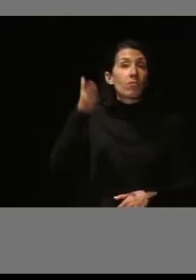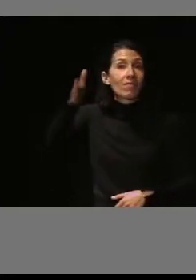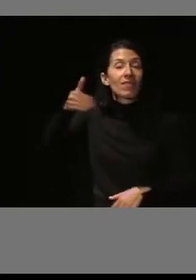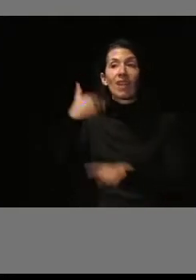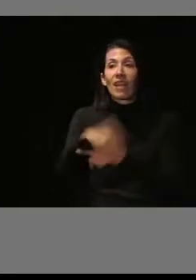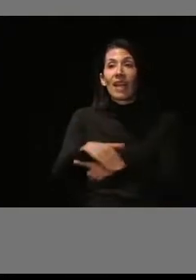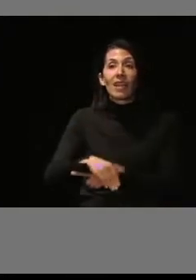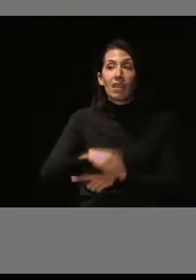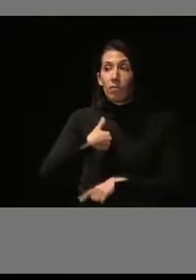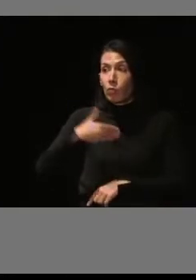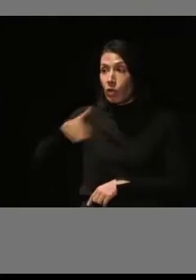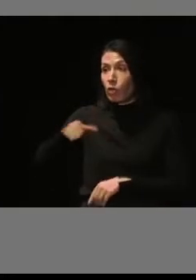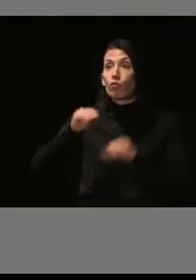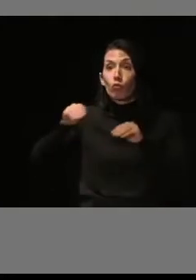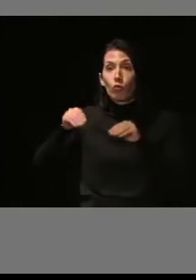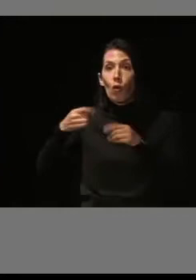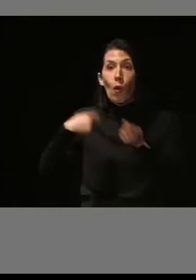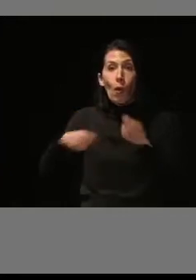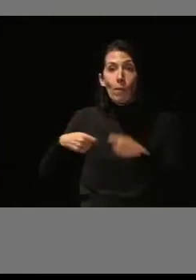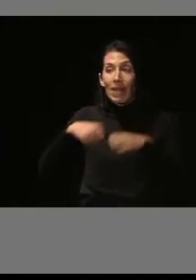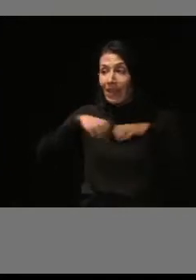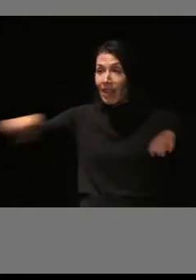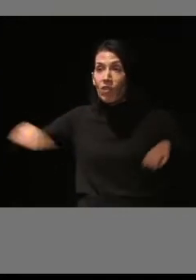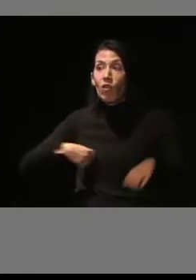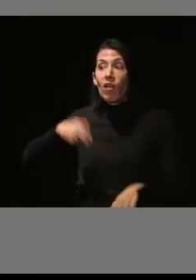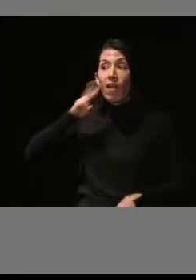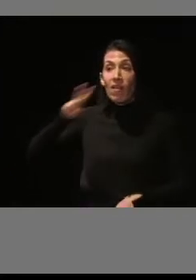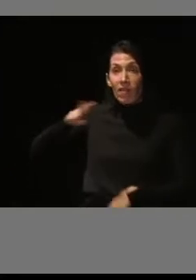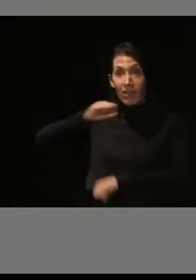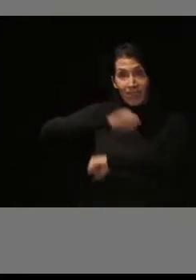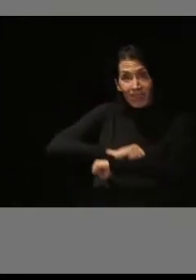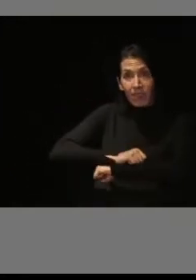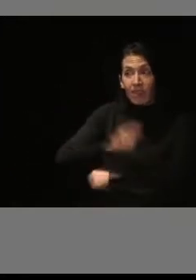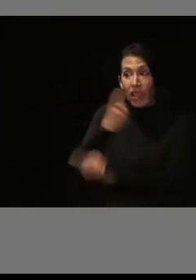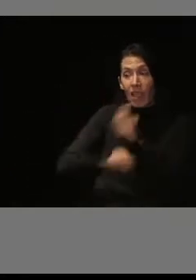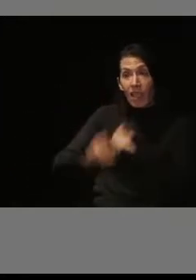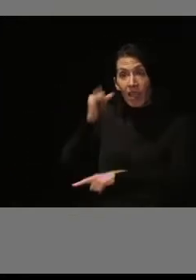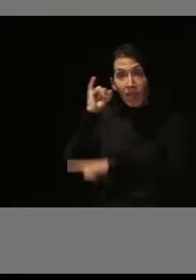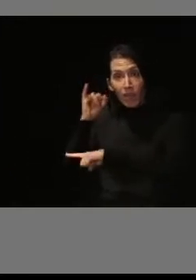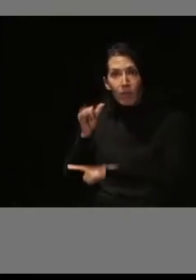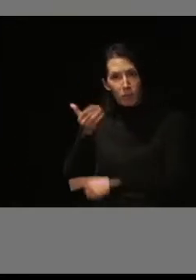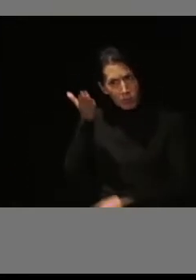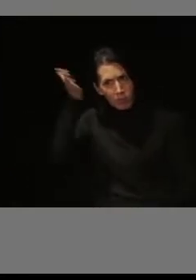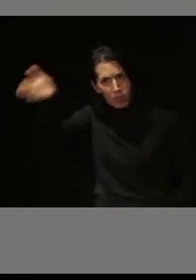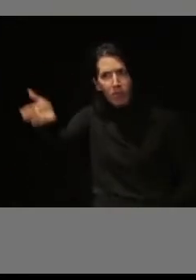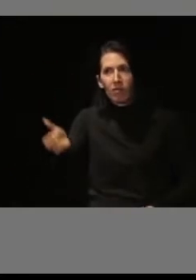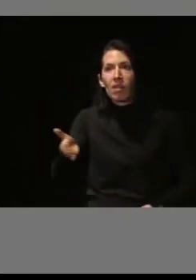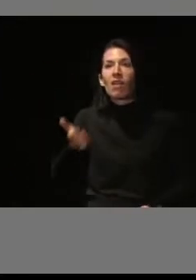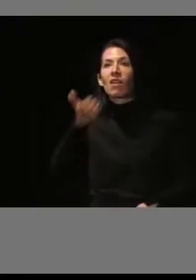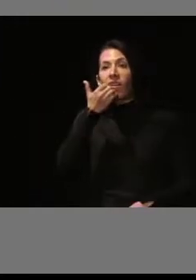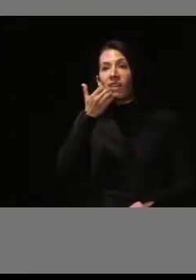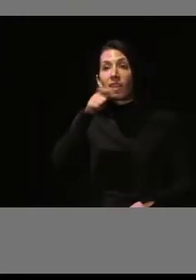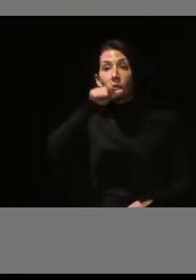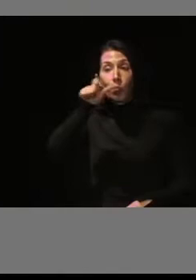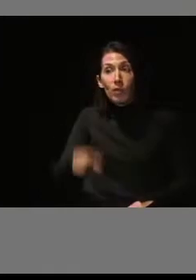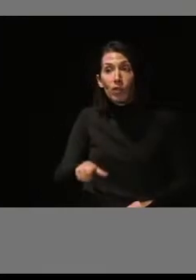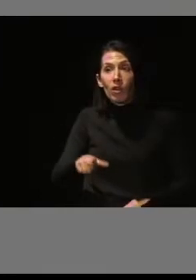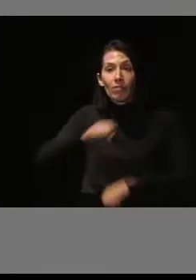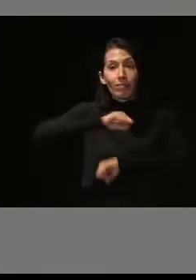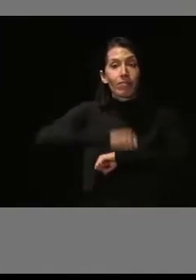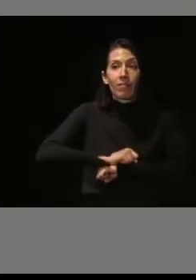en su mercadillo de referencia, este punto informativo, pues, acérquense, ¿no? Y si sale una persona de